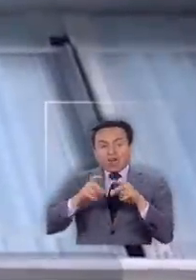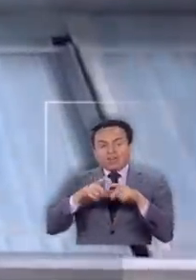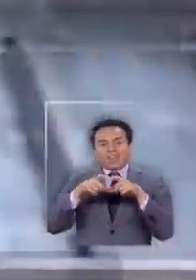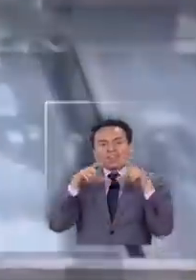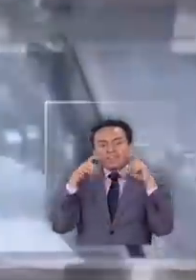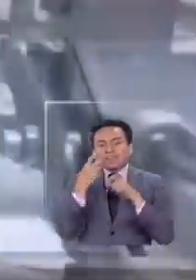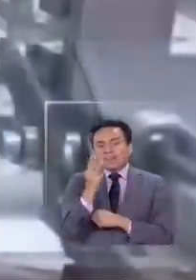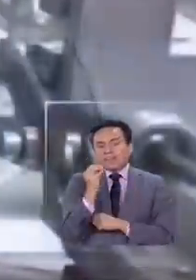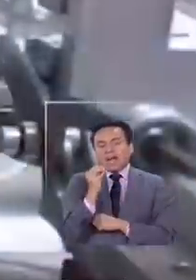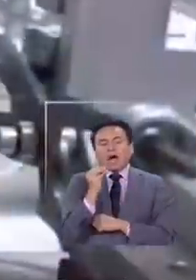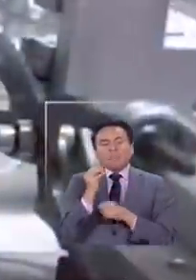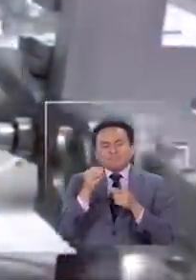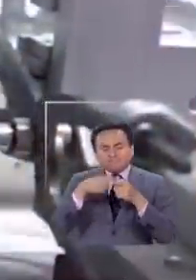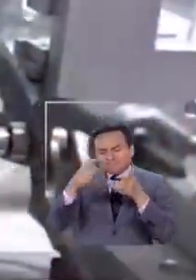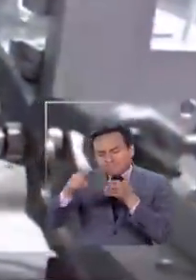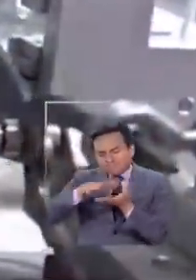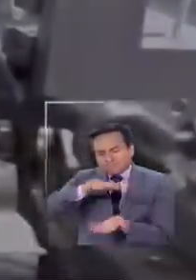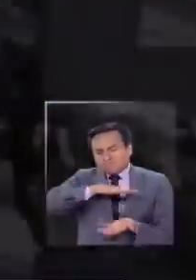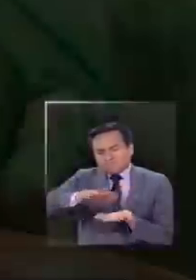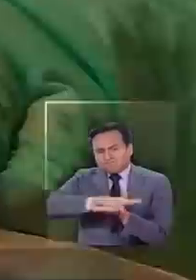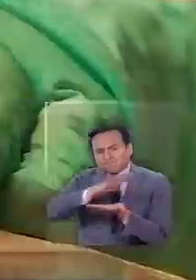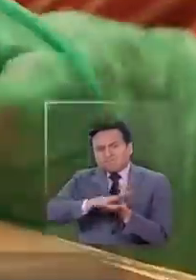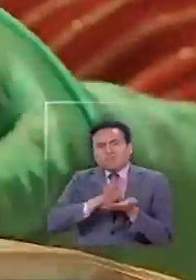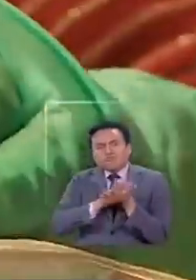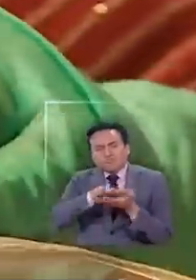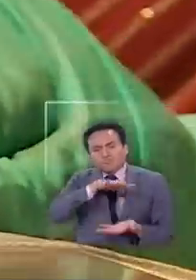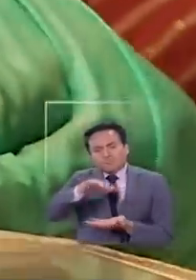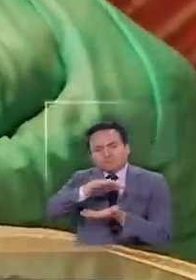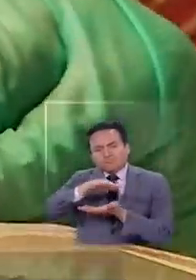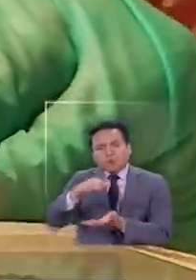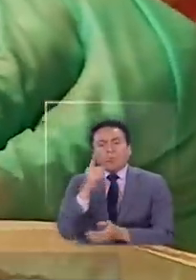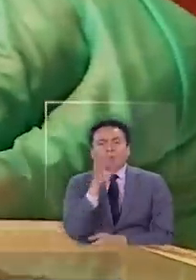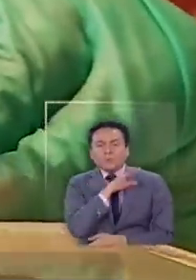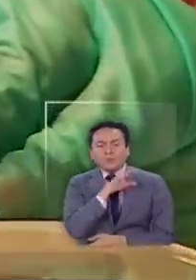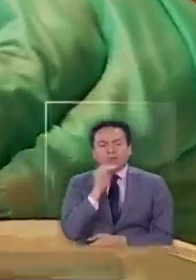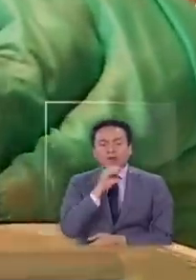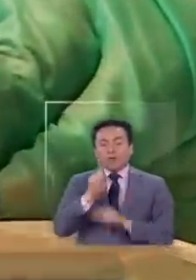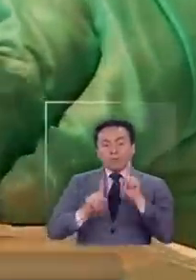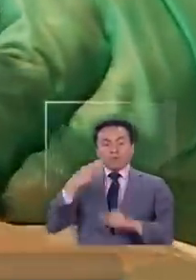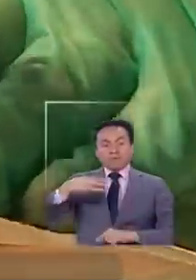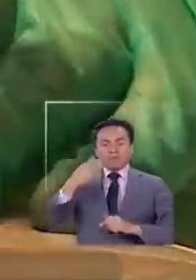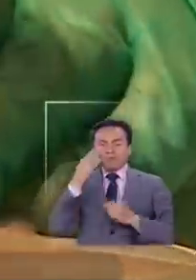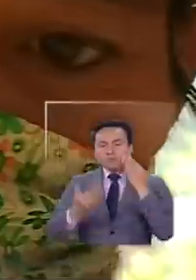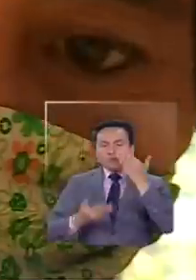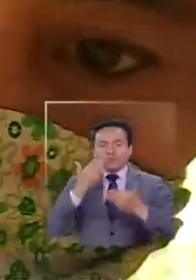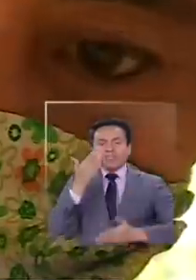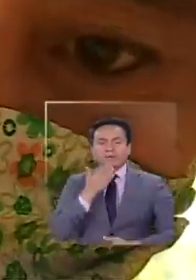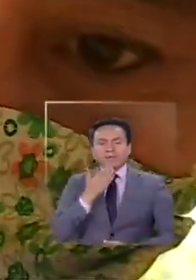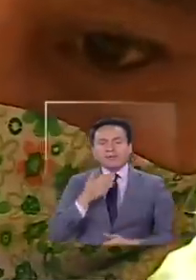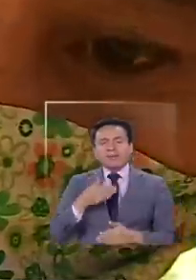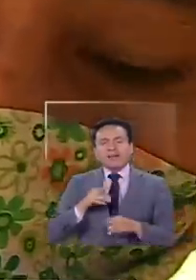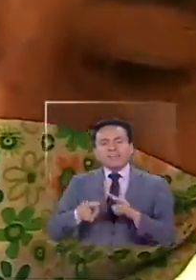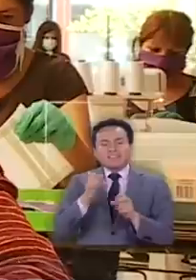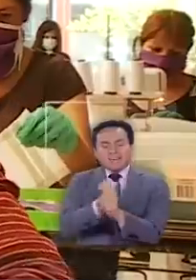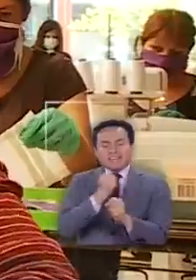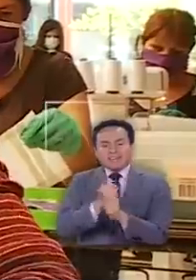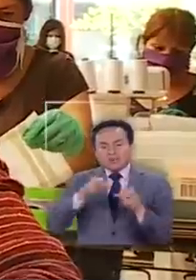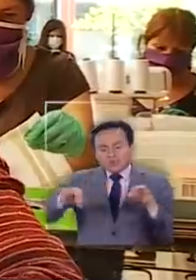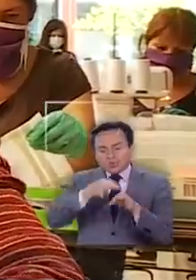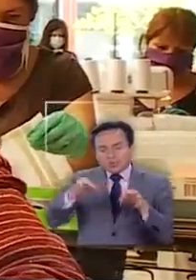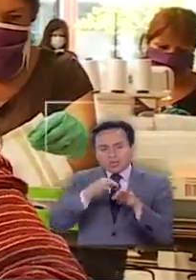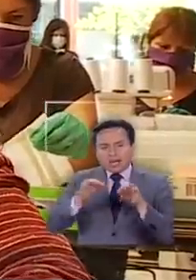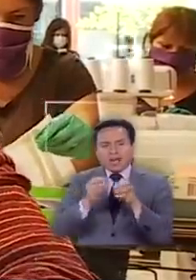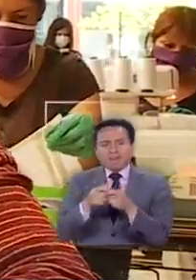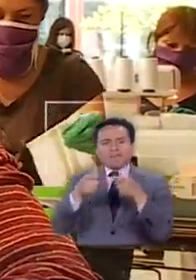30 unidades por minuto. Algunas municipalidades también se han sumado a través de donaciones que financiarán talleres de costura para